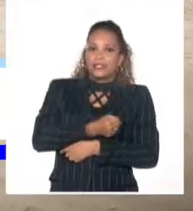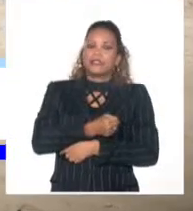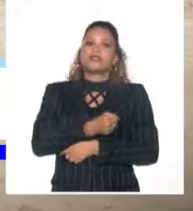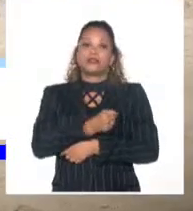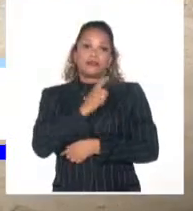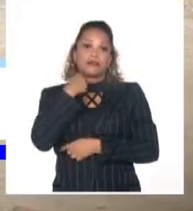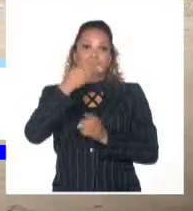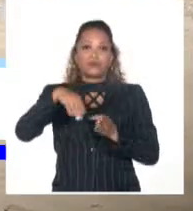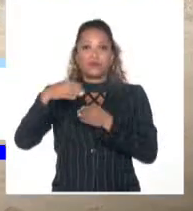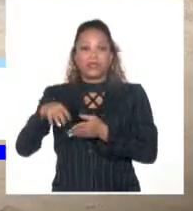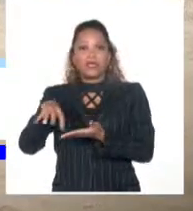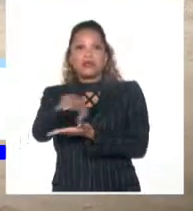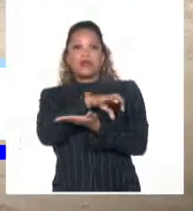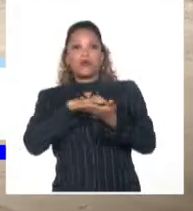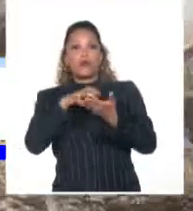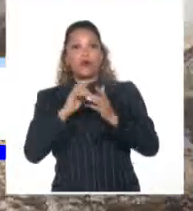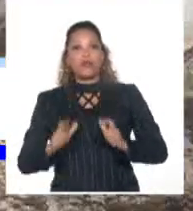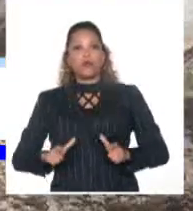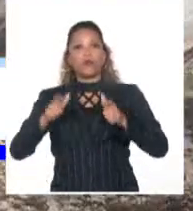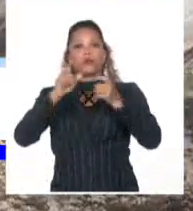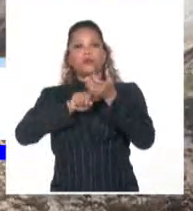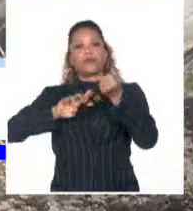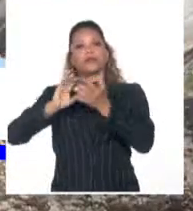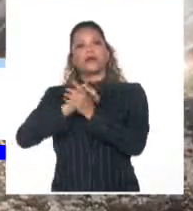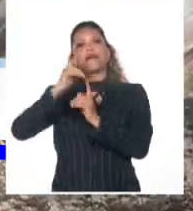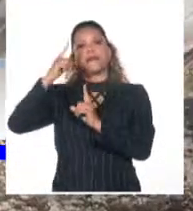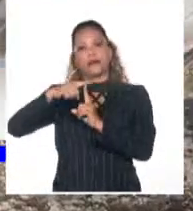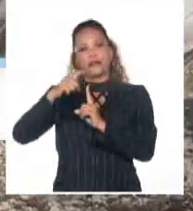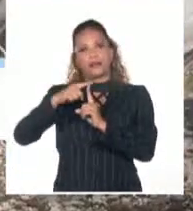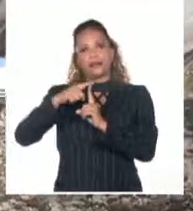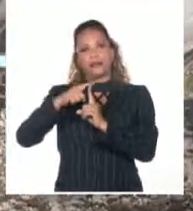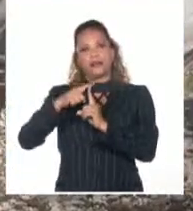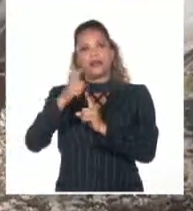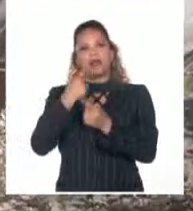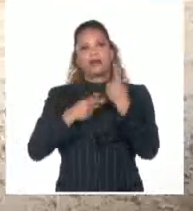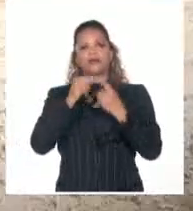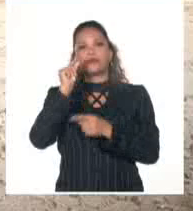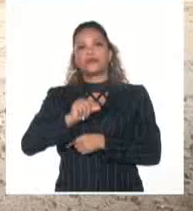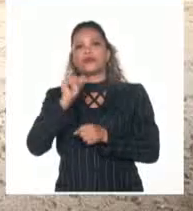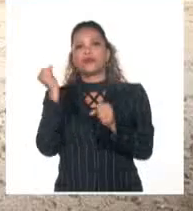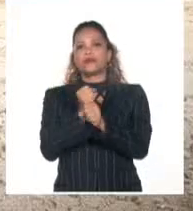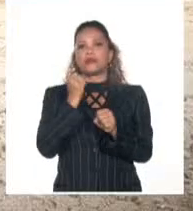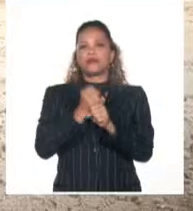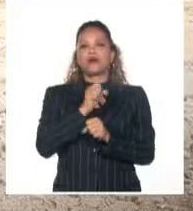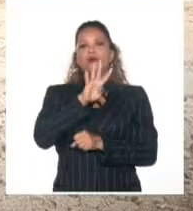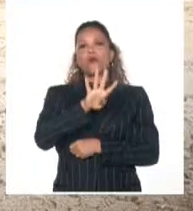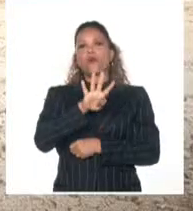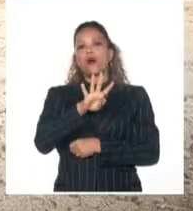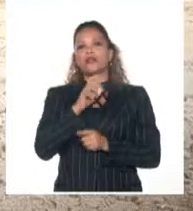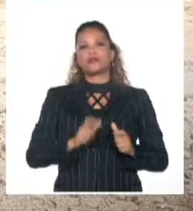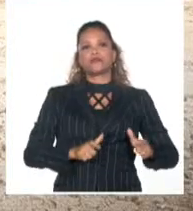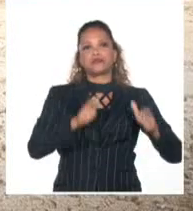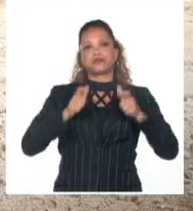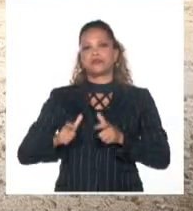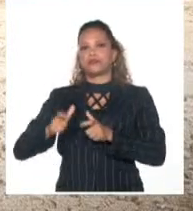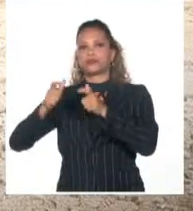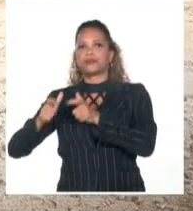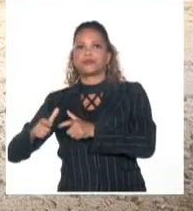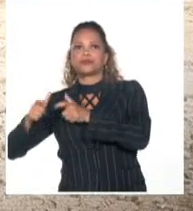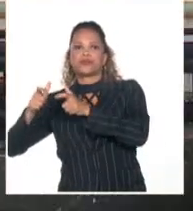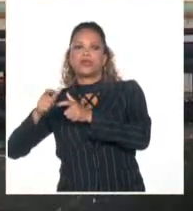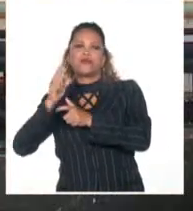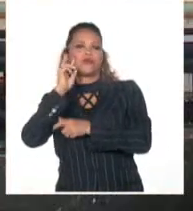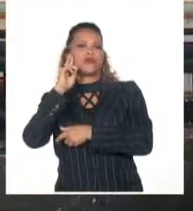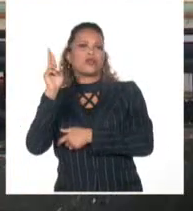es la base de supertanqueros de matanzas. Quien desanda el terreno donde estuvieron los cuatro tanques colapsados no solo recuerda los